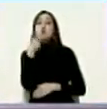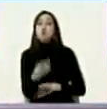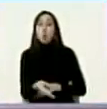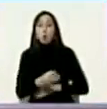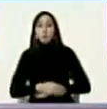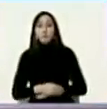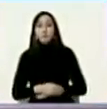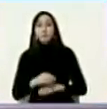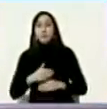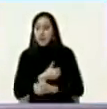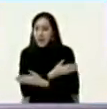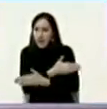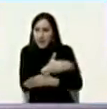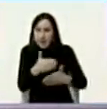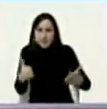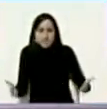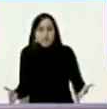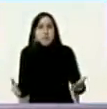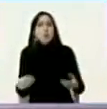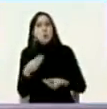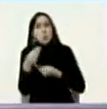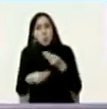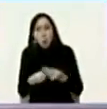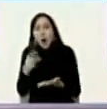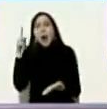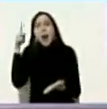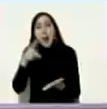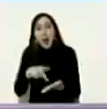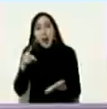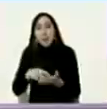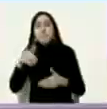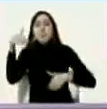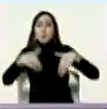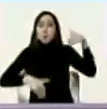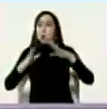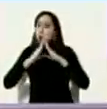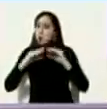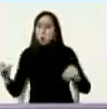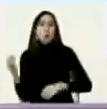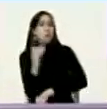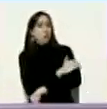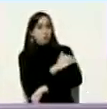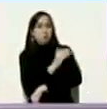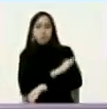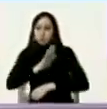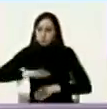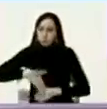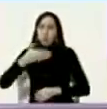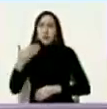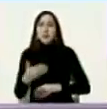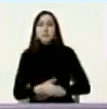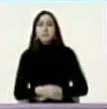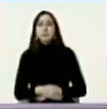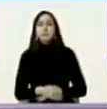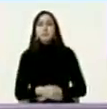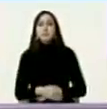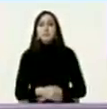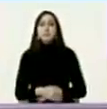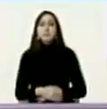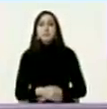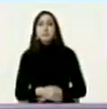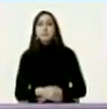abierto con puertas hacia la participación electoral de toda la oposición que ha